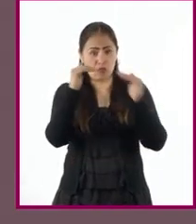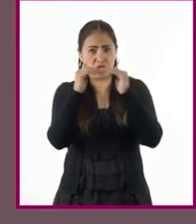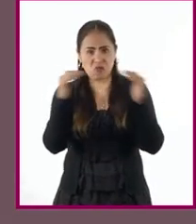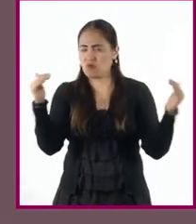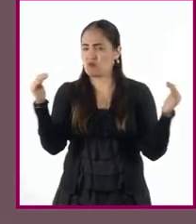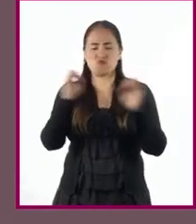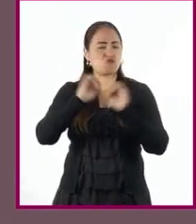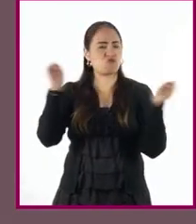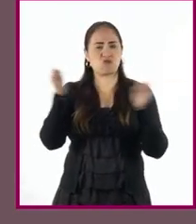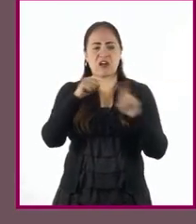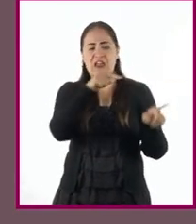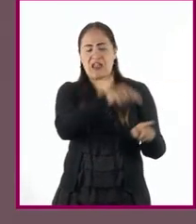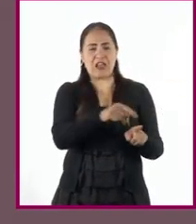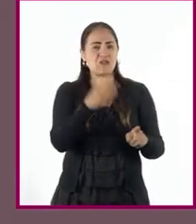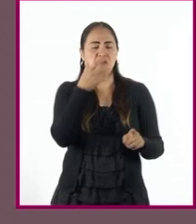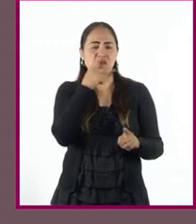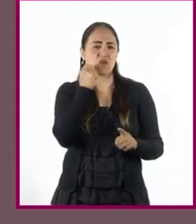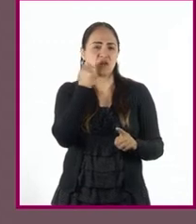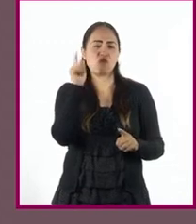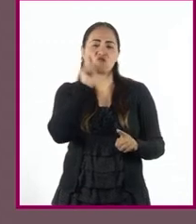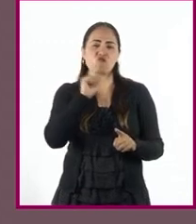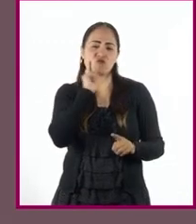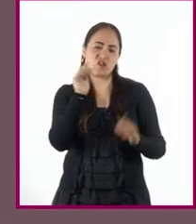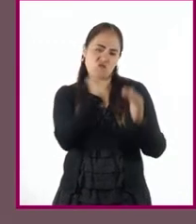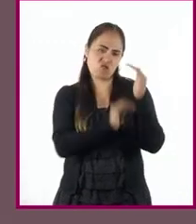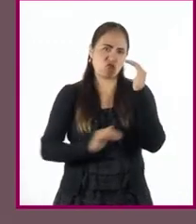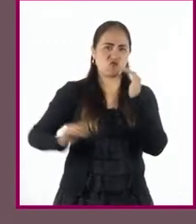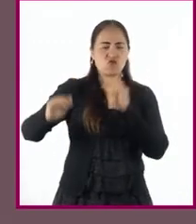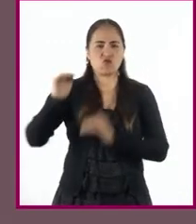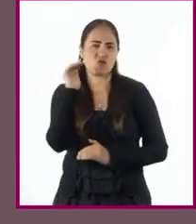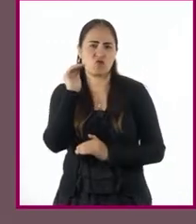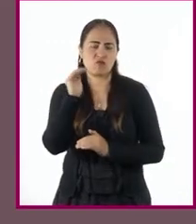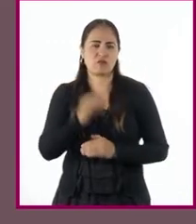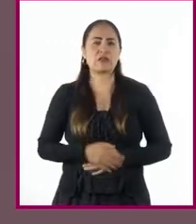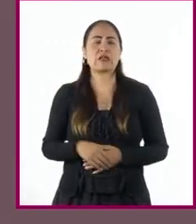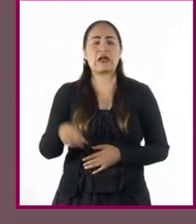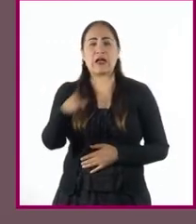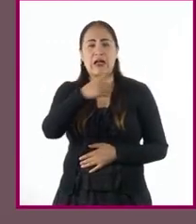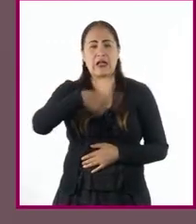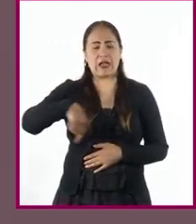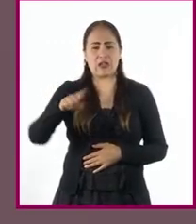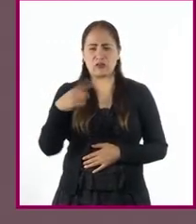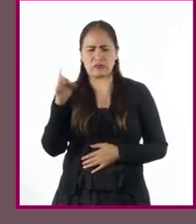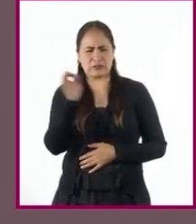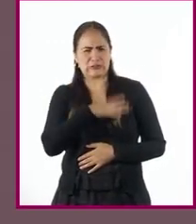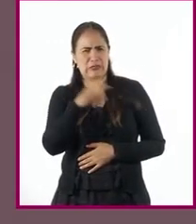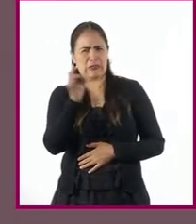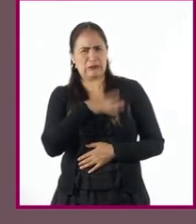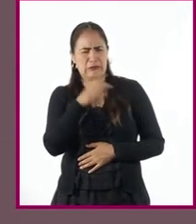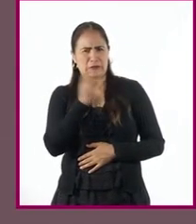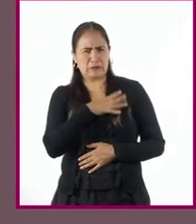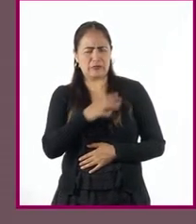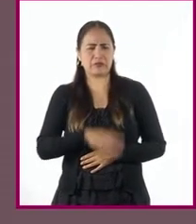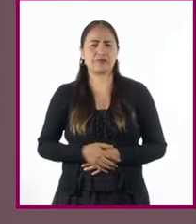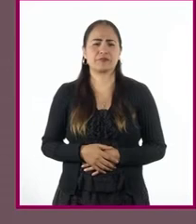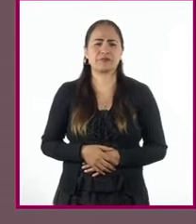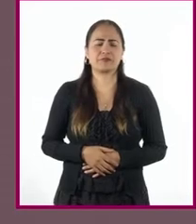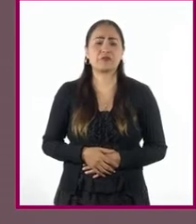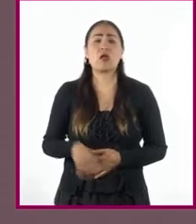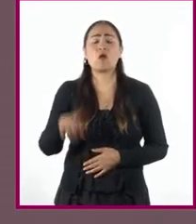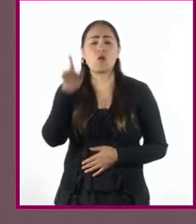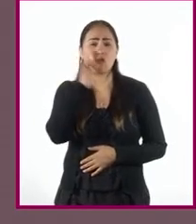esforzado y animoso que fuese, que a los propios nuestros ponía espanto. Al ser la única mujer